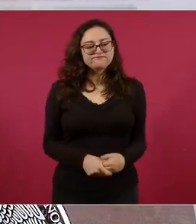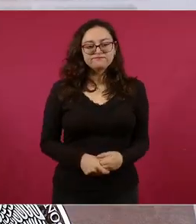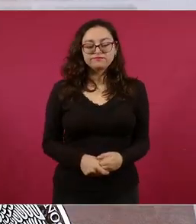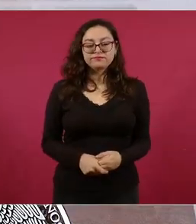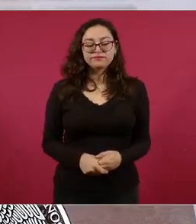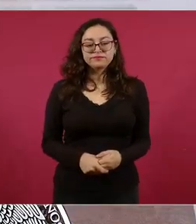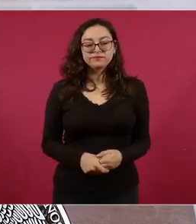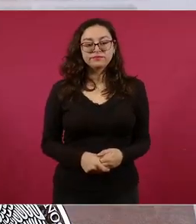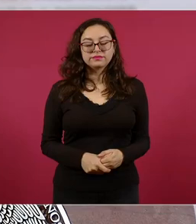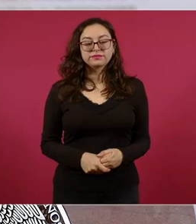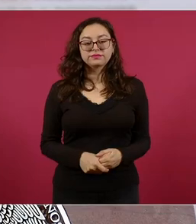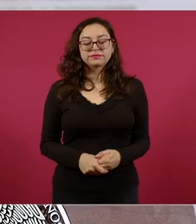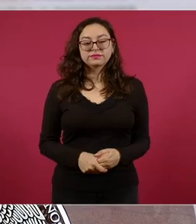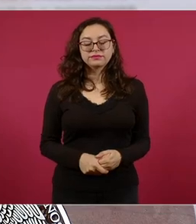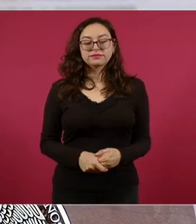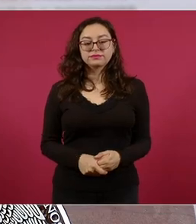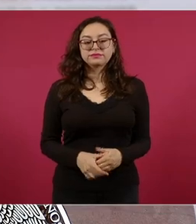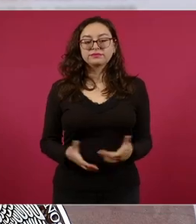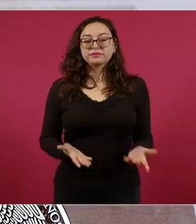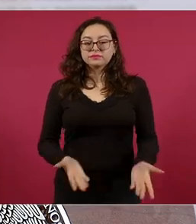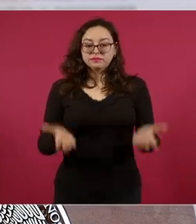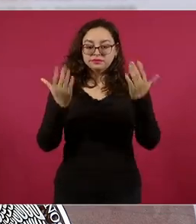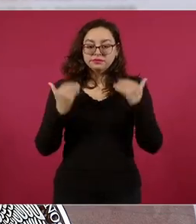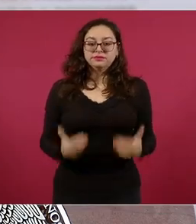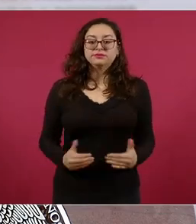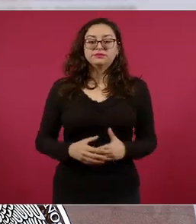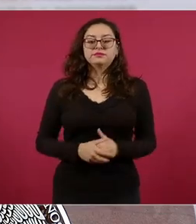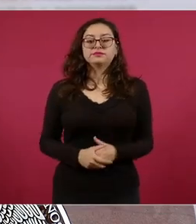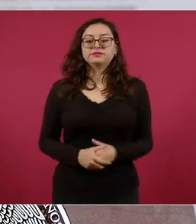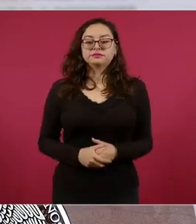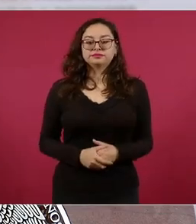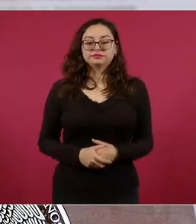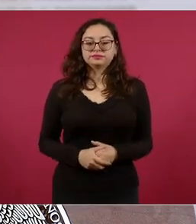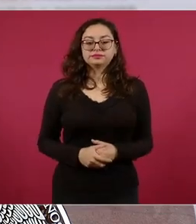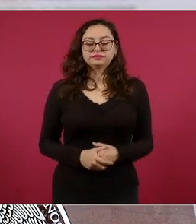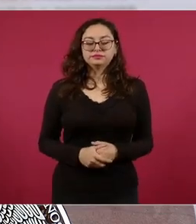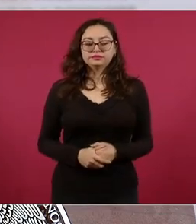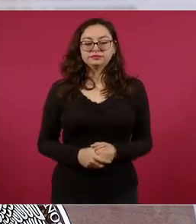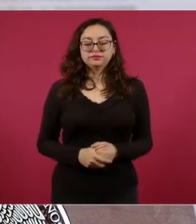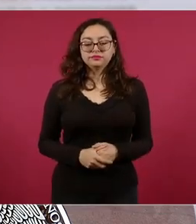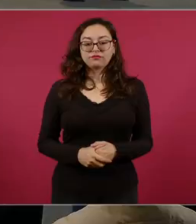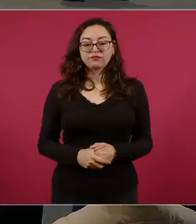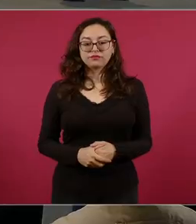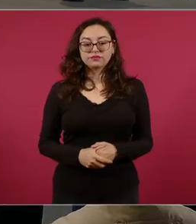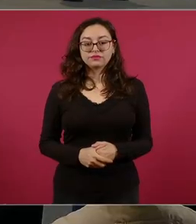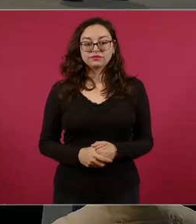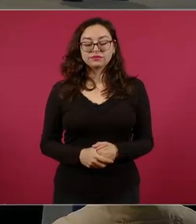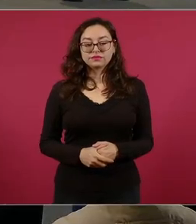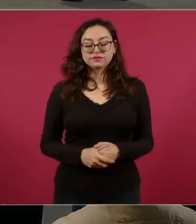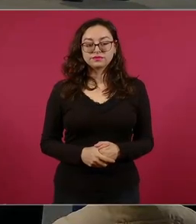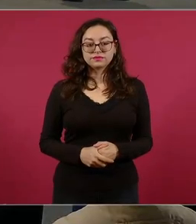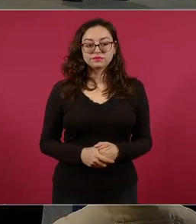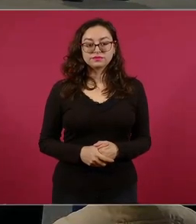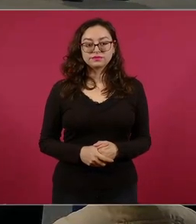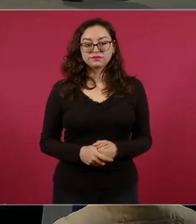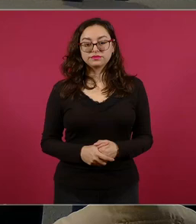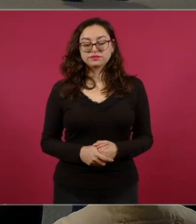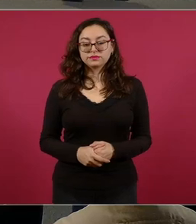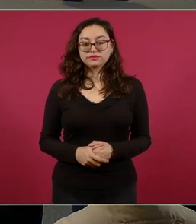Pero vamos con la siguiente. Miren, ustedes han visto, esta es una de las campañas